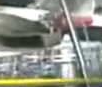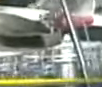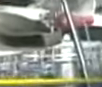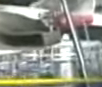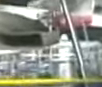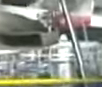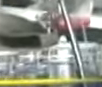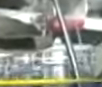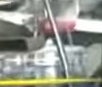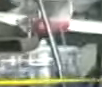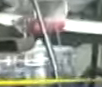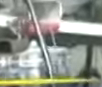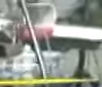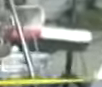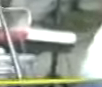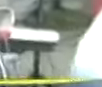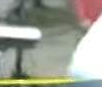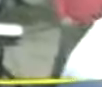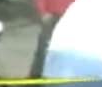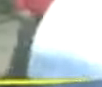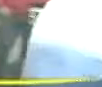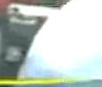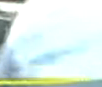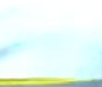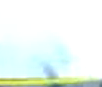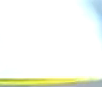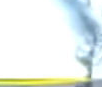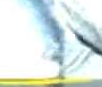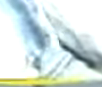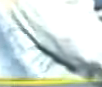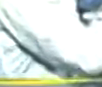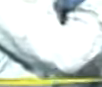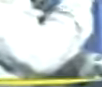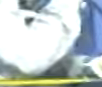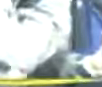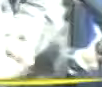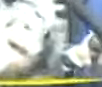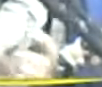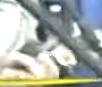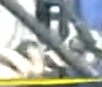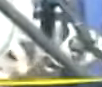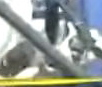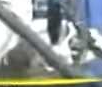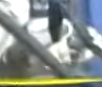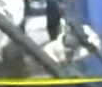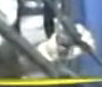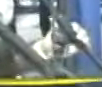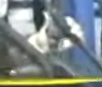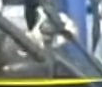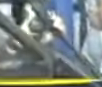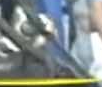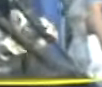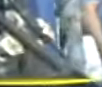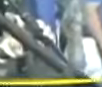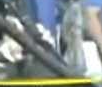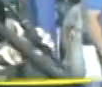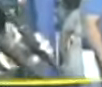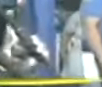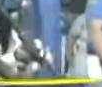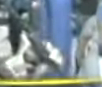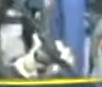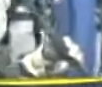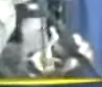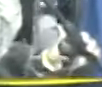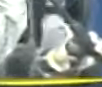Porque con Nunca timaba El esfuerzo En cada cosa Que pedía No le hacía Caso a la